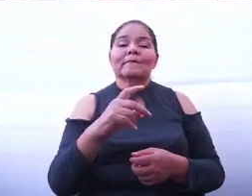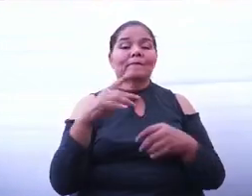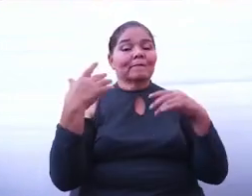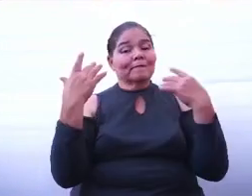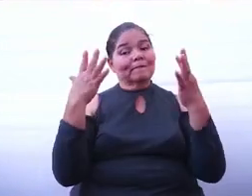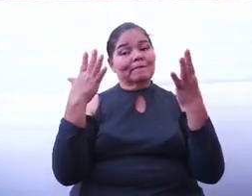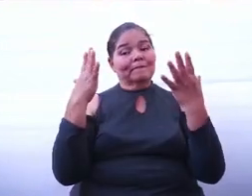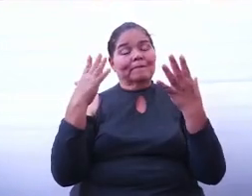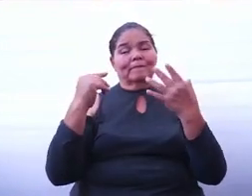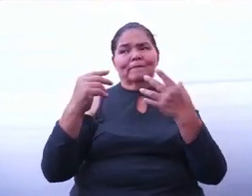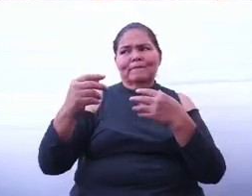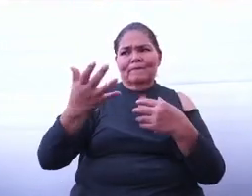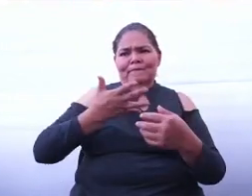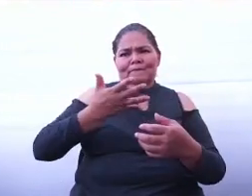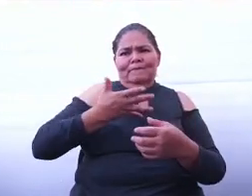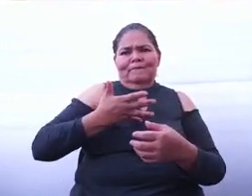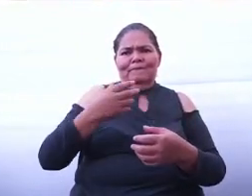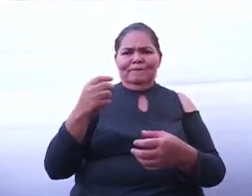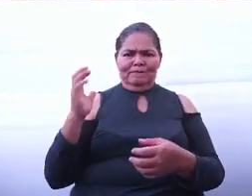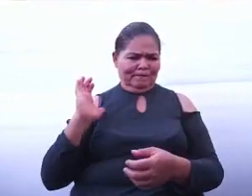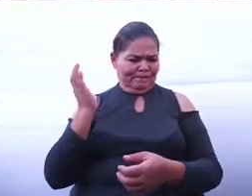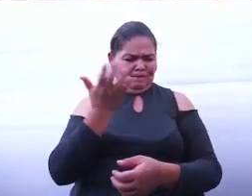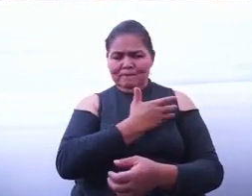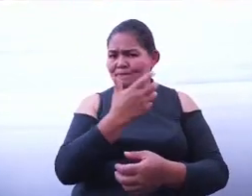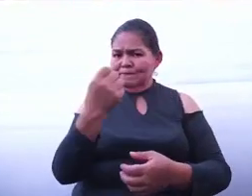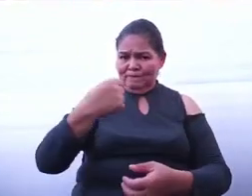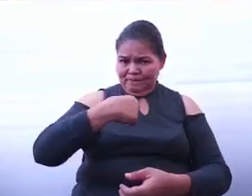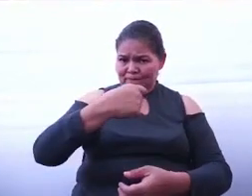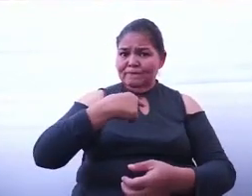de recuperar lo que es nuestro.